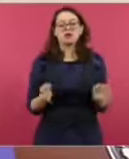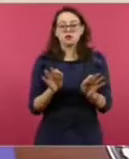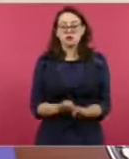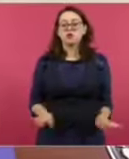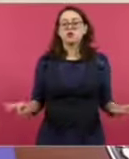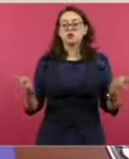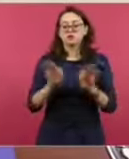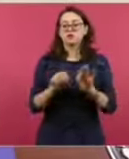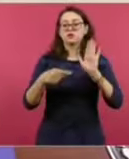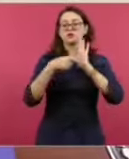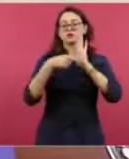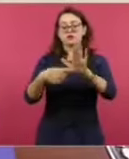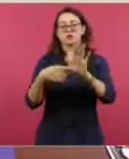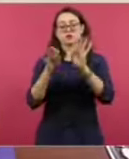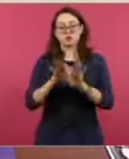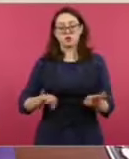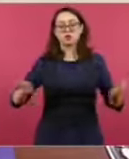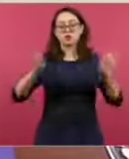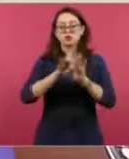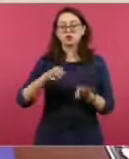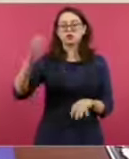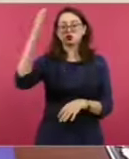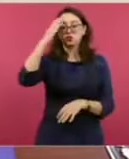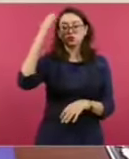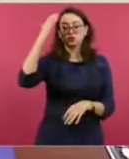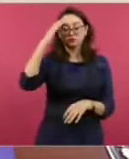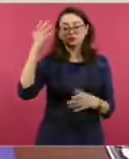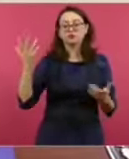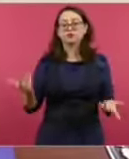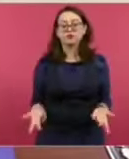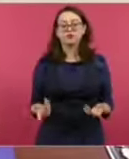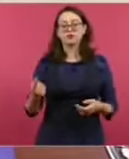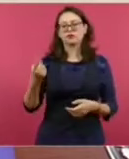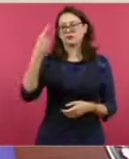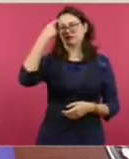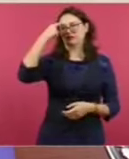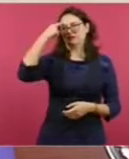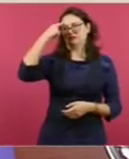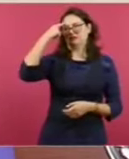Siempre ha existido este pensamiento retrógrada.